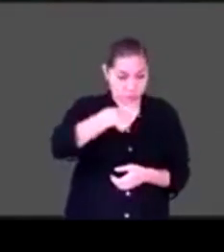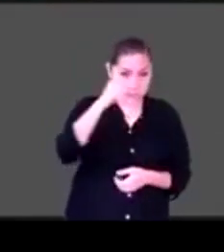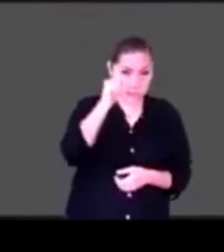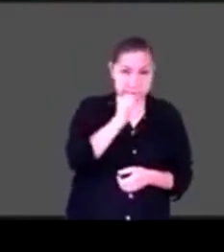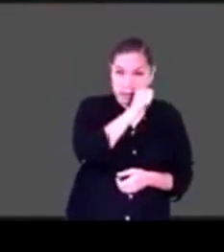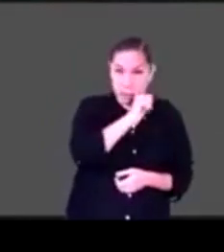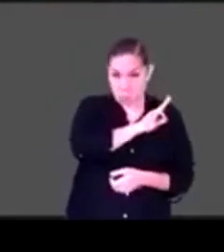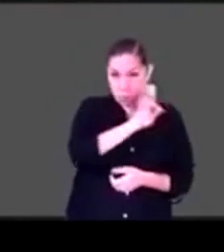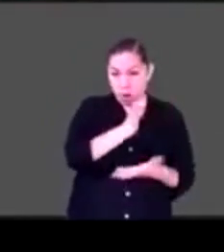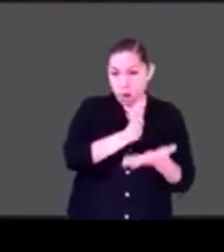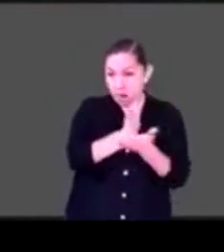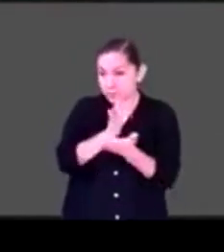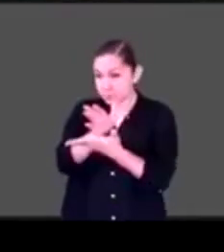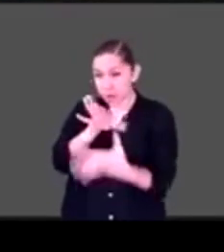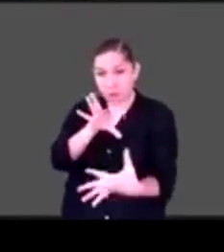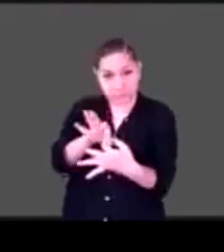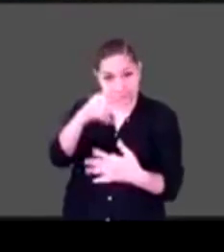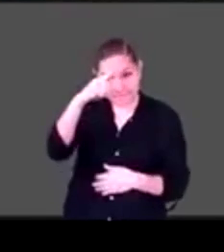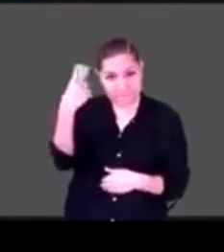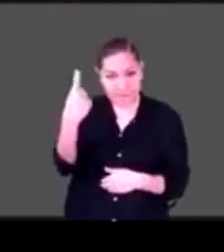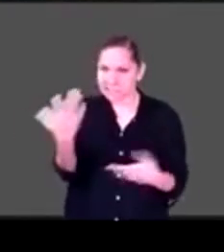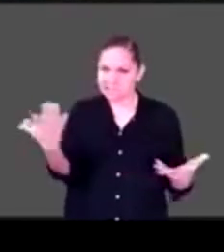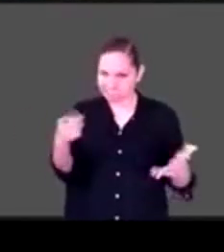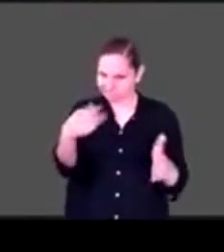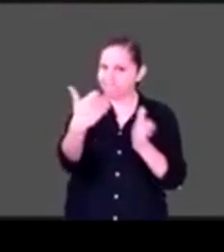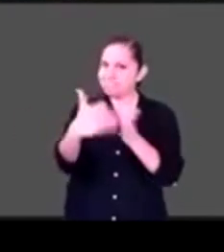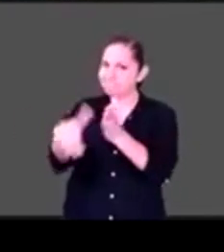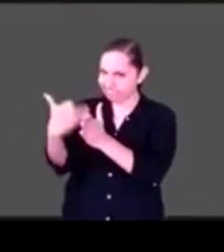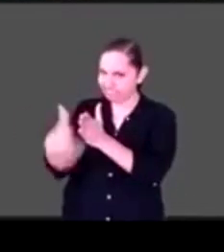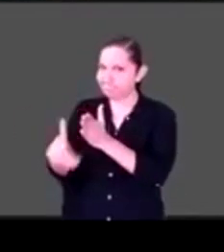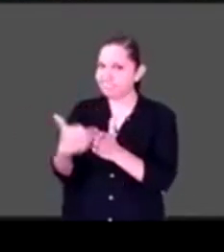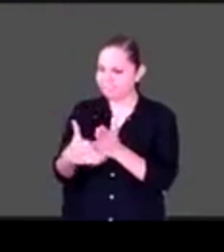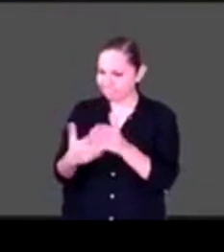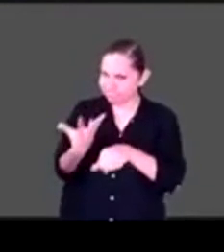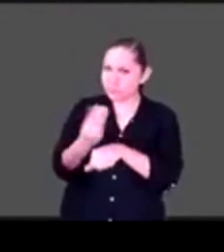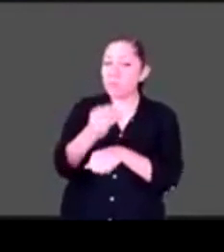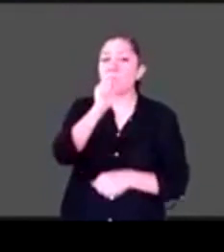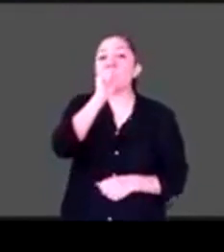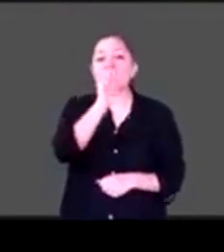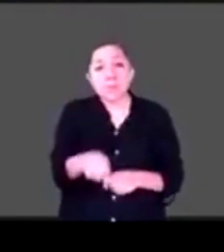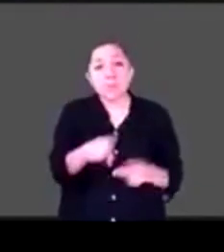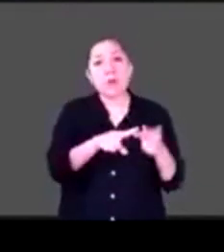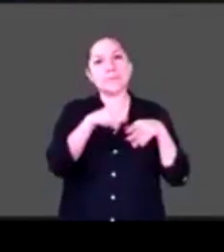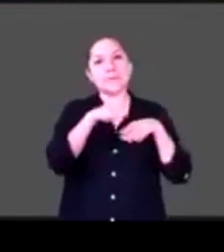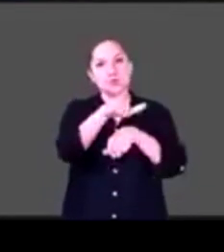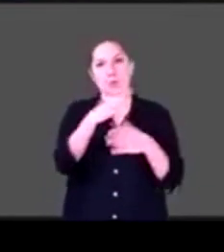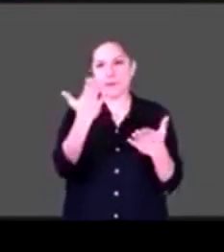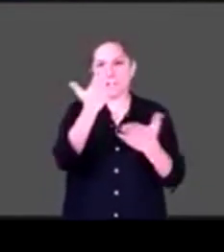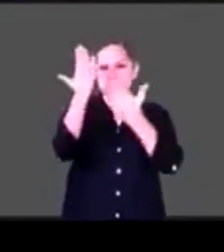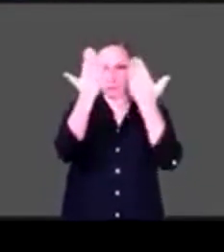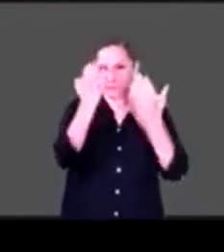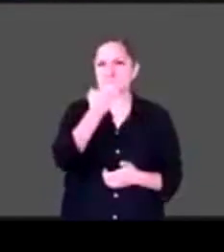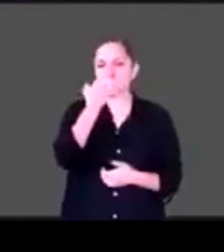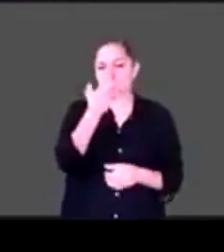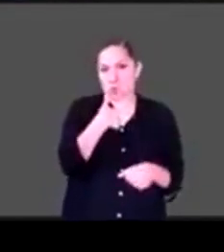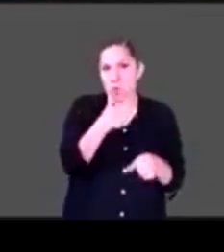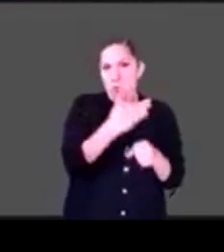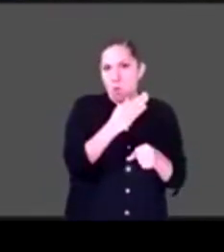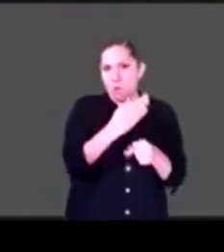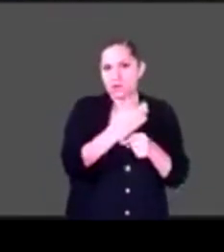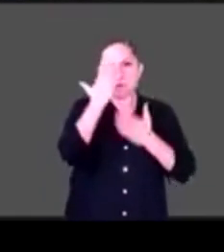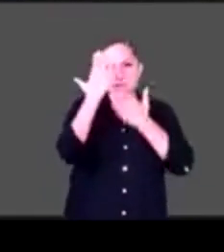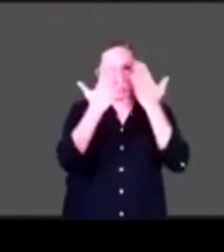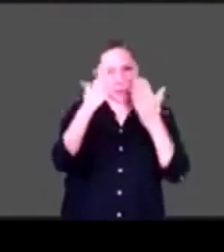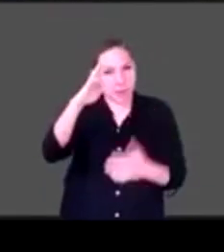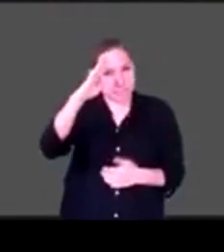grandes pendientes. En cuestión de lo académico, lo educativo, bueno, yo actualmente estoy haciendo una maestría. Y pues fue todo un proceso